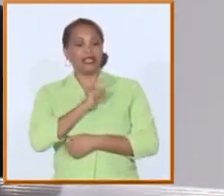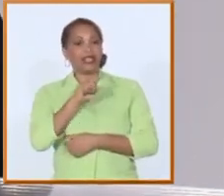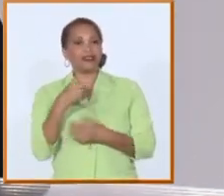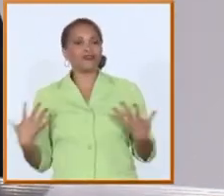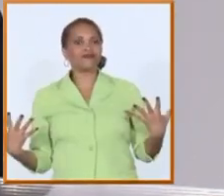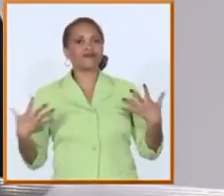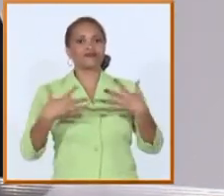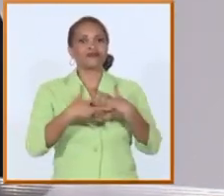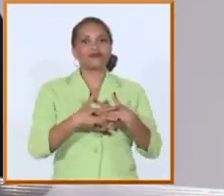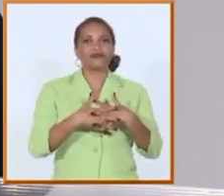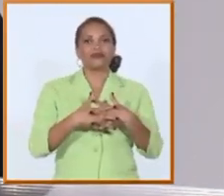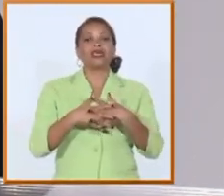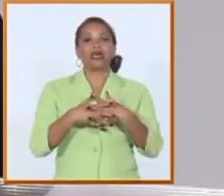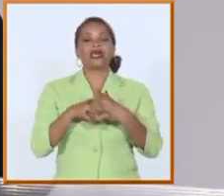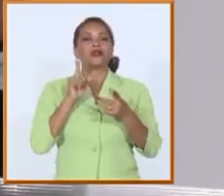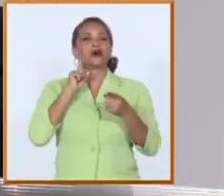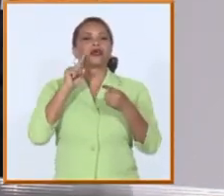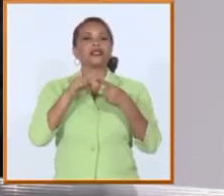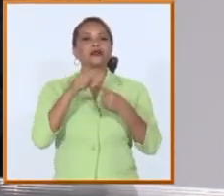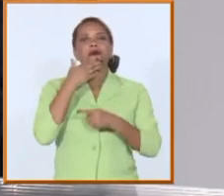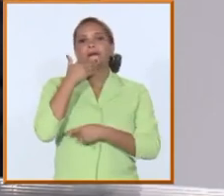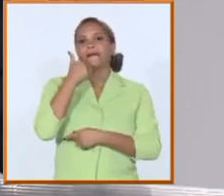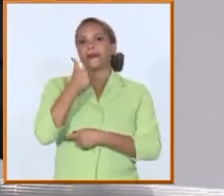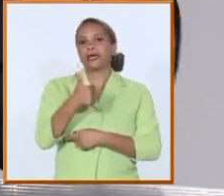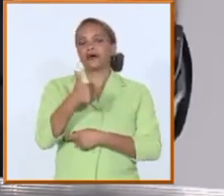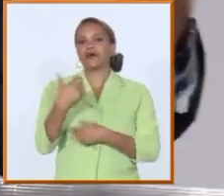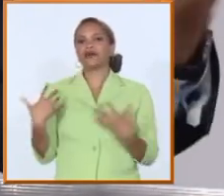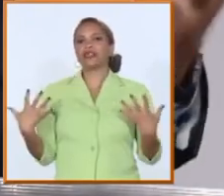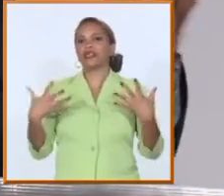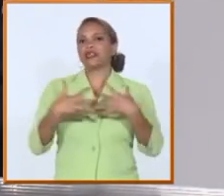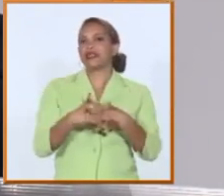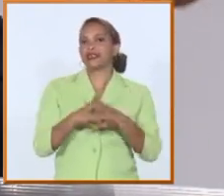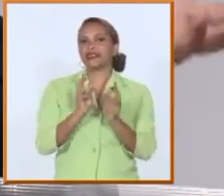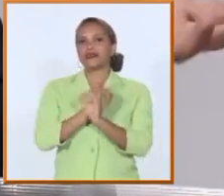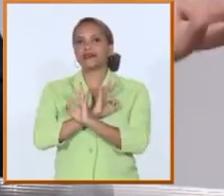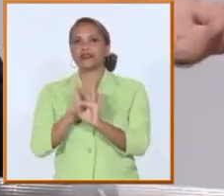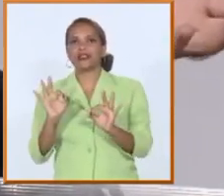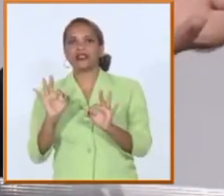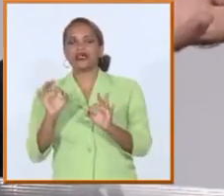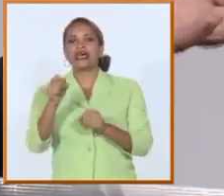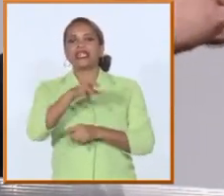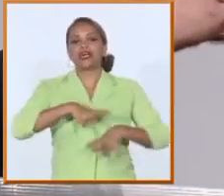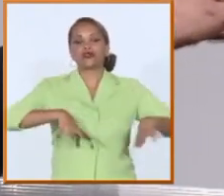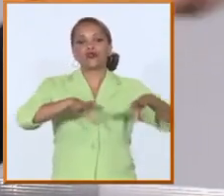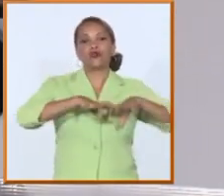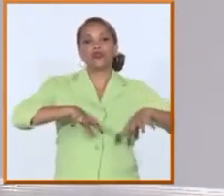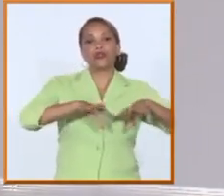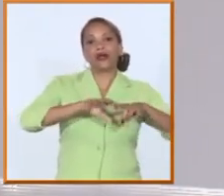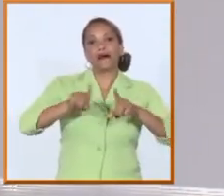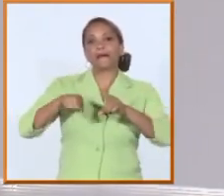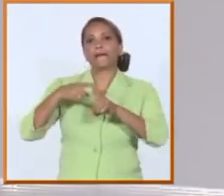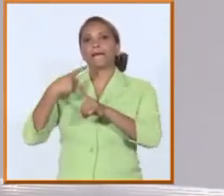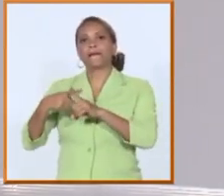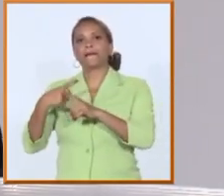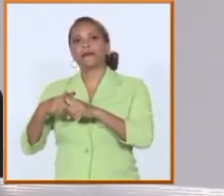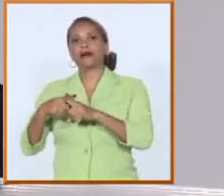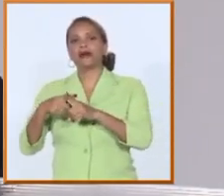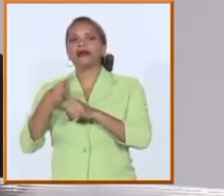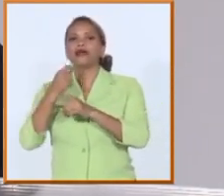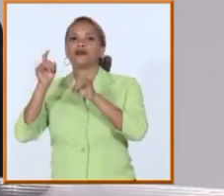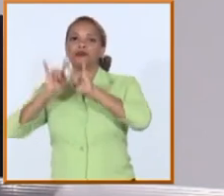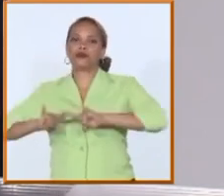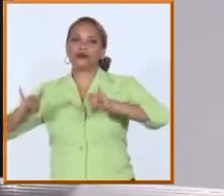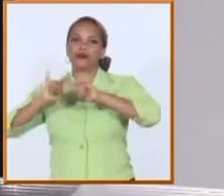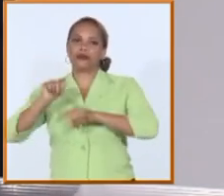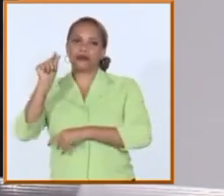a favorecer ese enlace que sea eficiente el enlace entre la sociedad y los actores universitarios